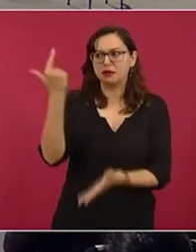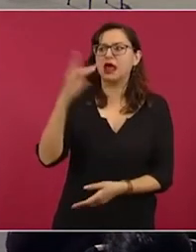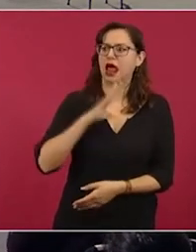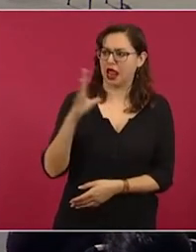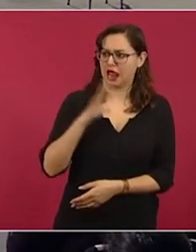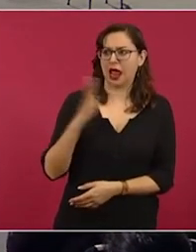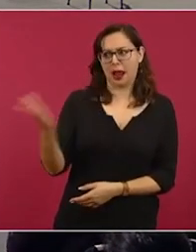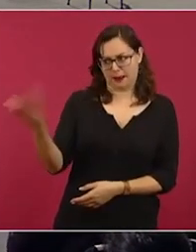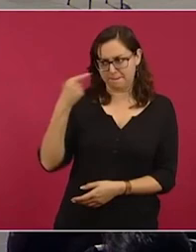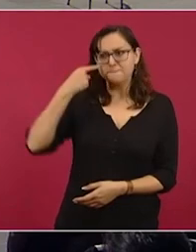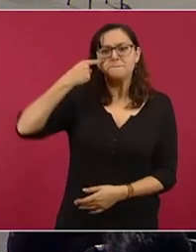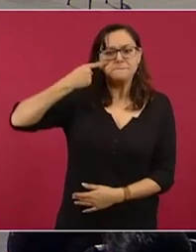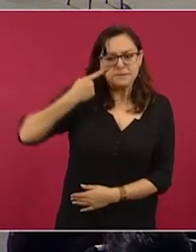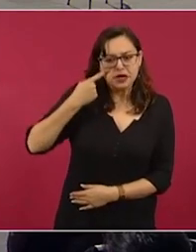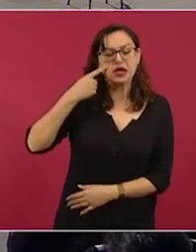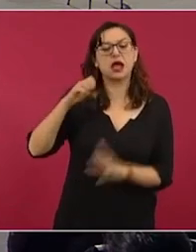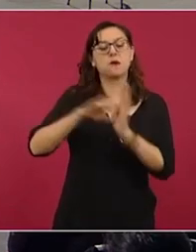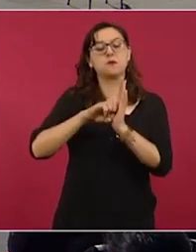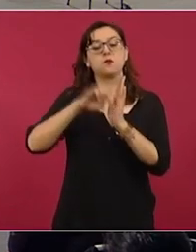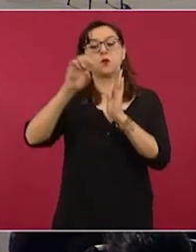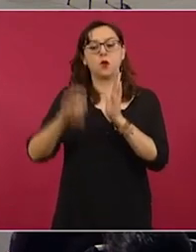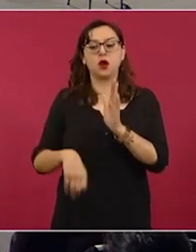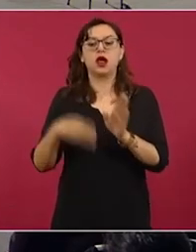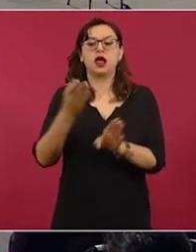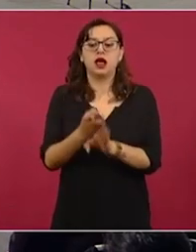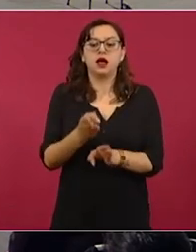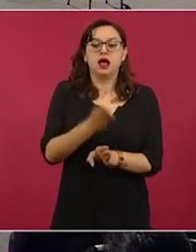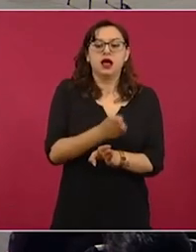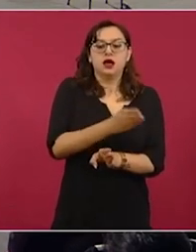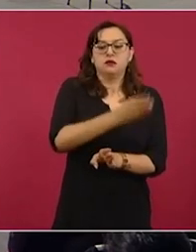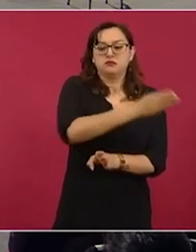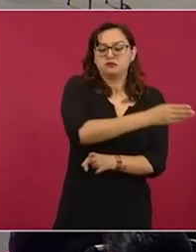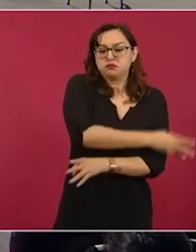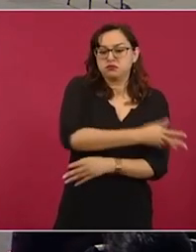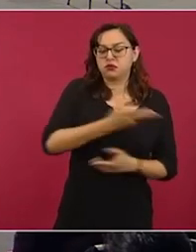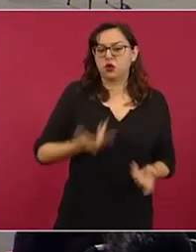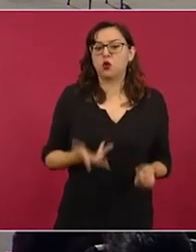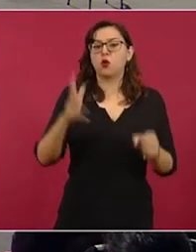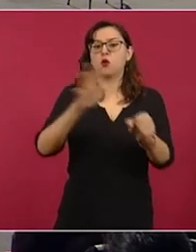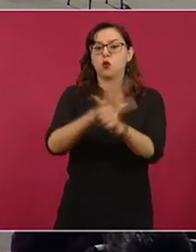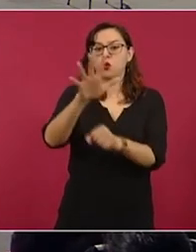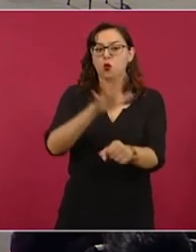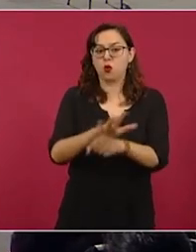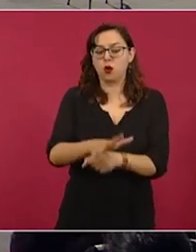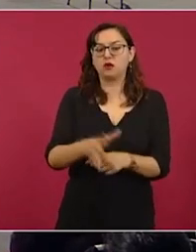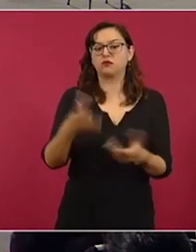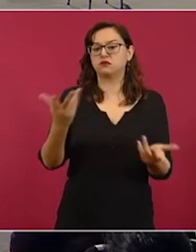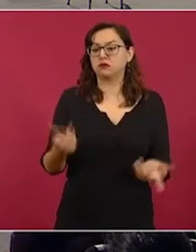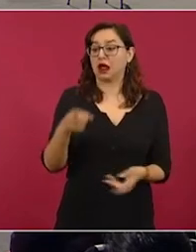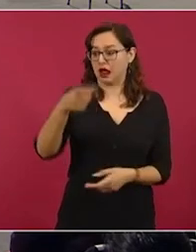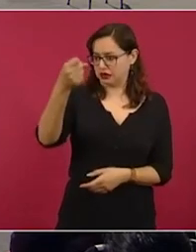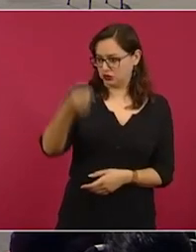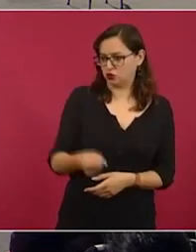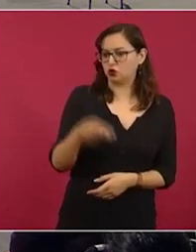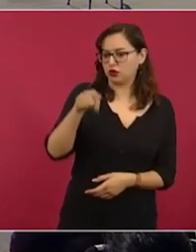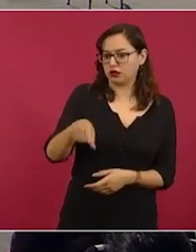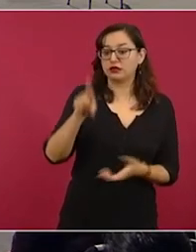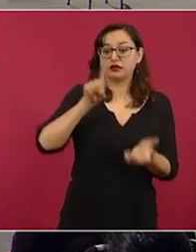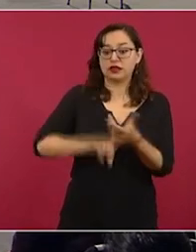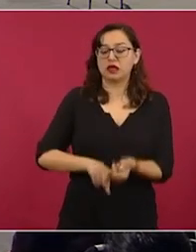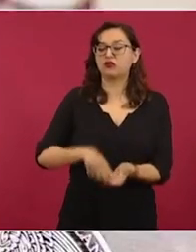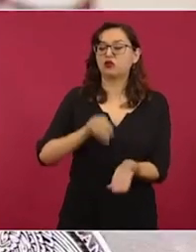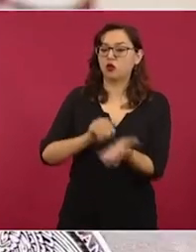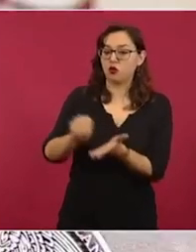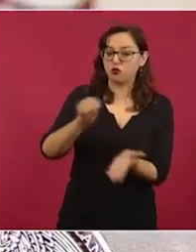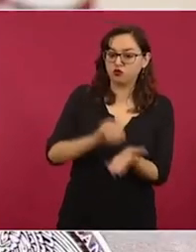por ejemplo, en sexenios pasados se explotaron las granjas de cerdos en el suroeste que afectan